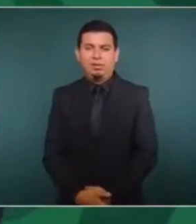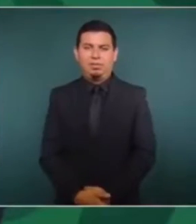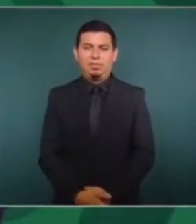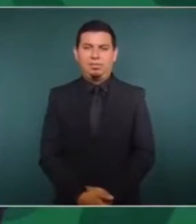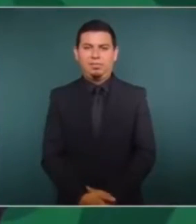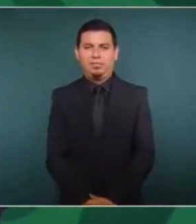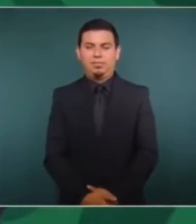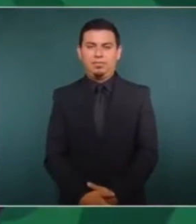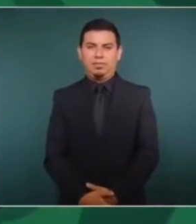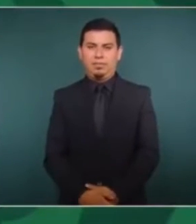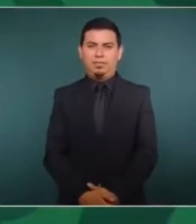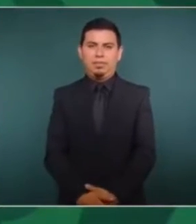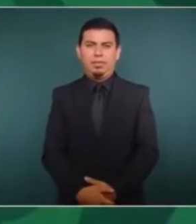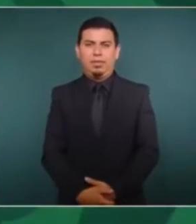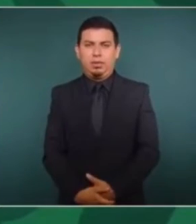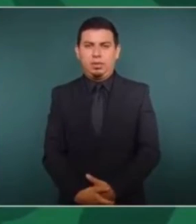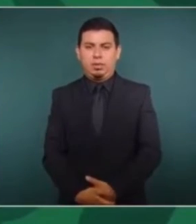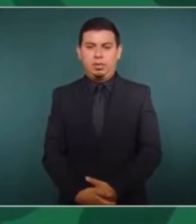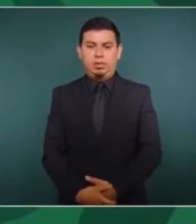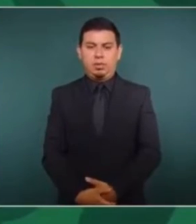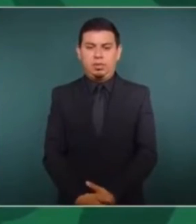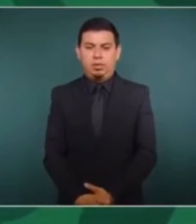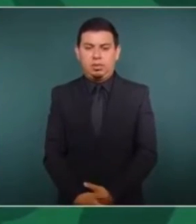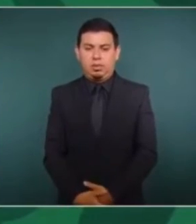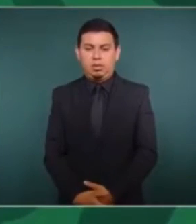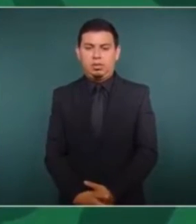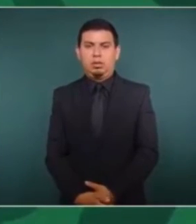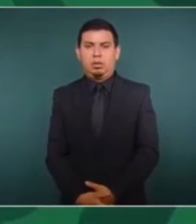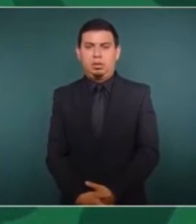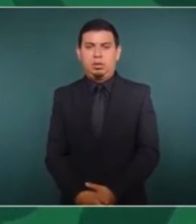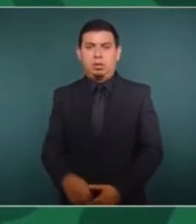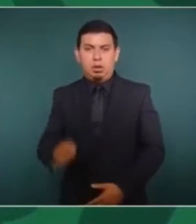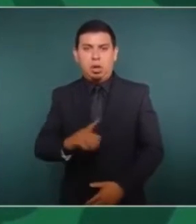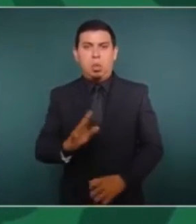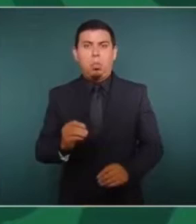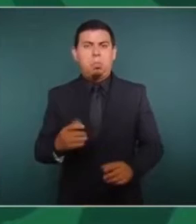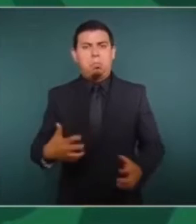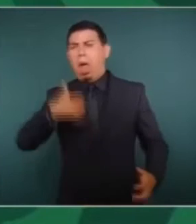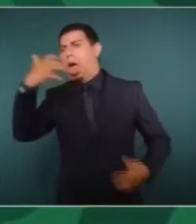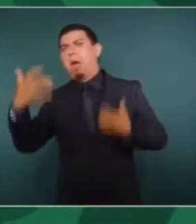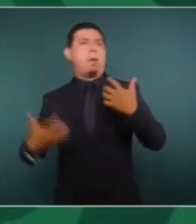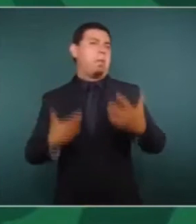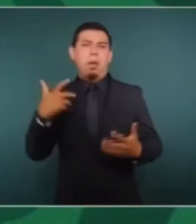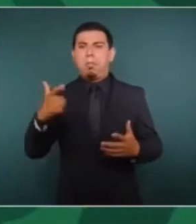alzón a malas las cejas